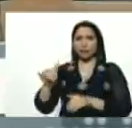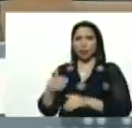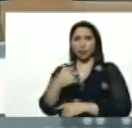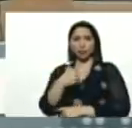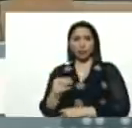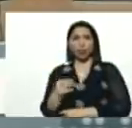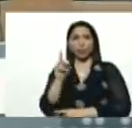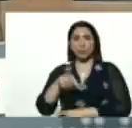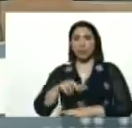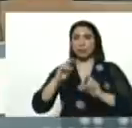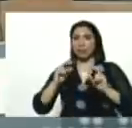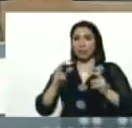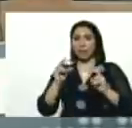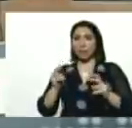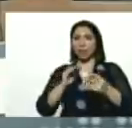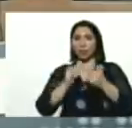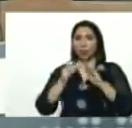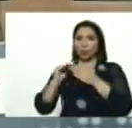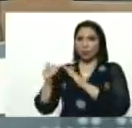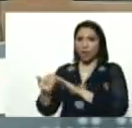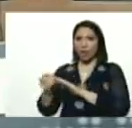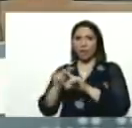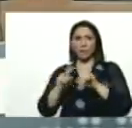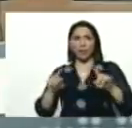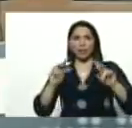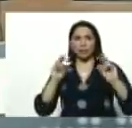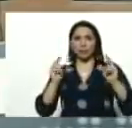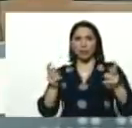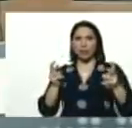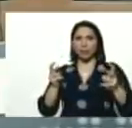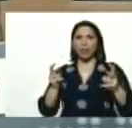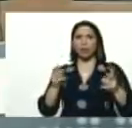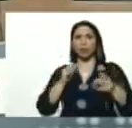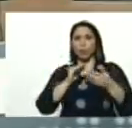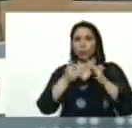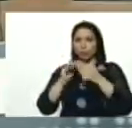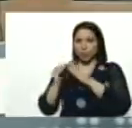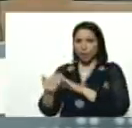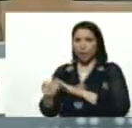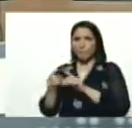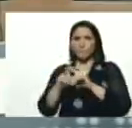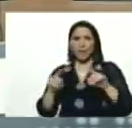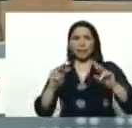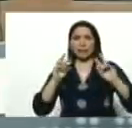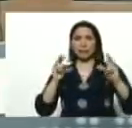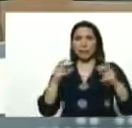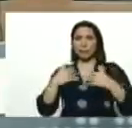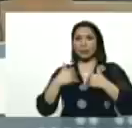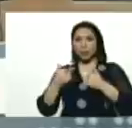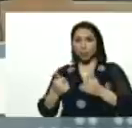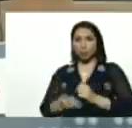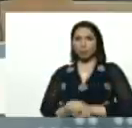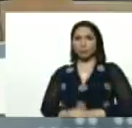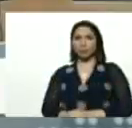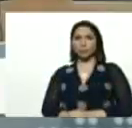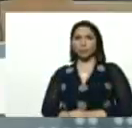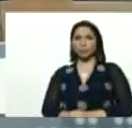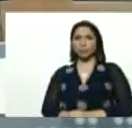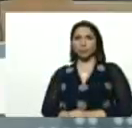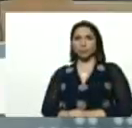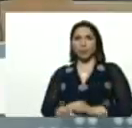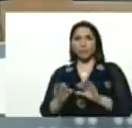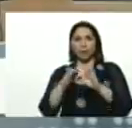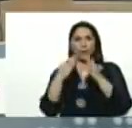para los temas, comunales, para los temas, la comunidad, para los temas, la salud, de la